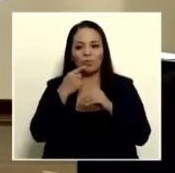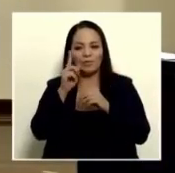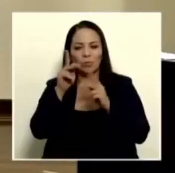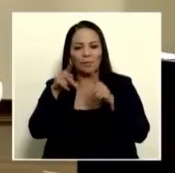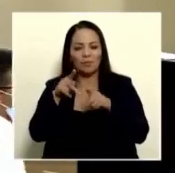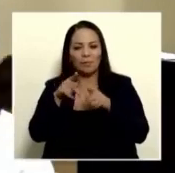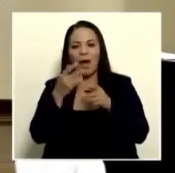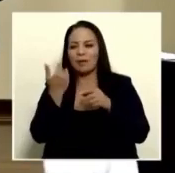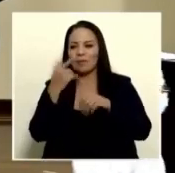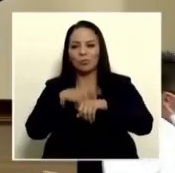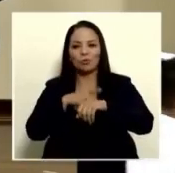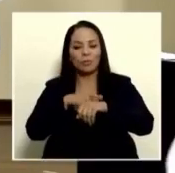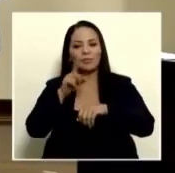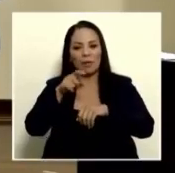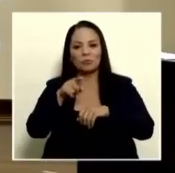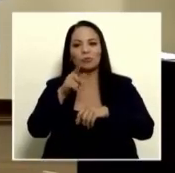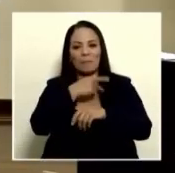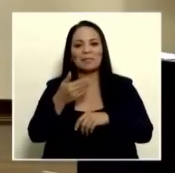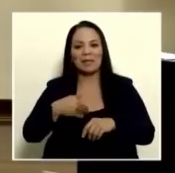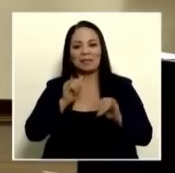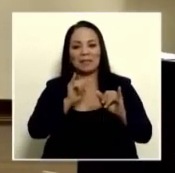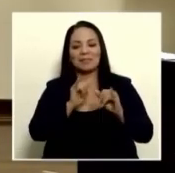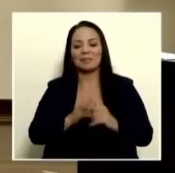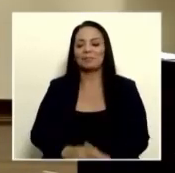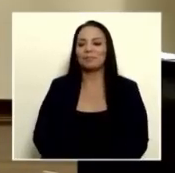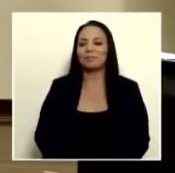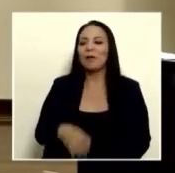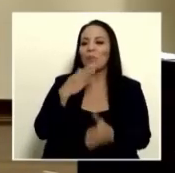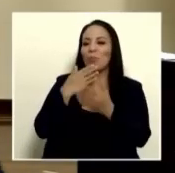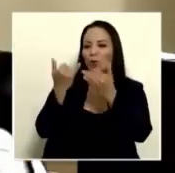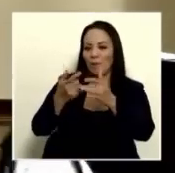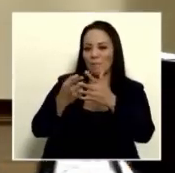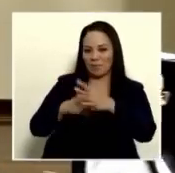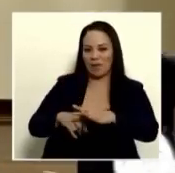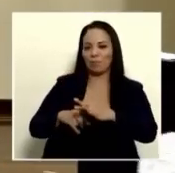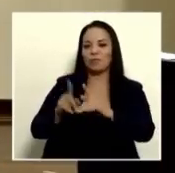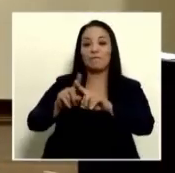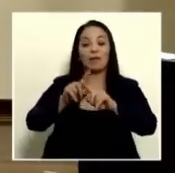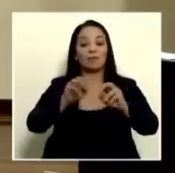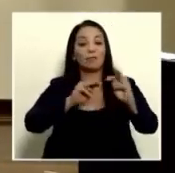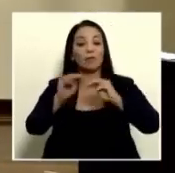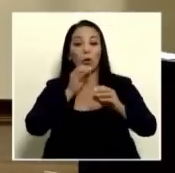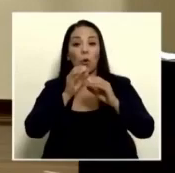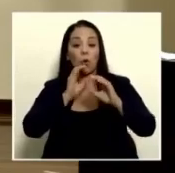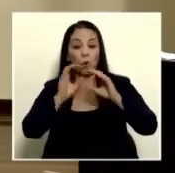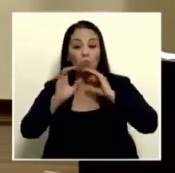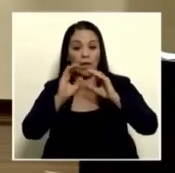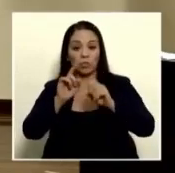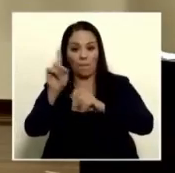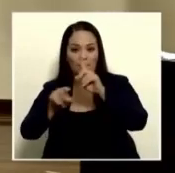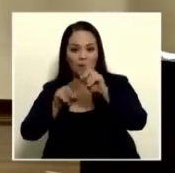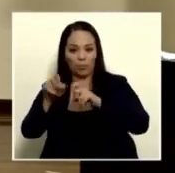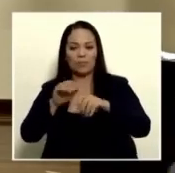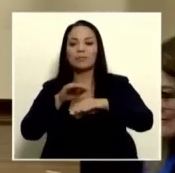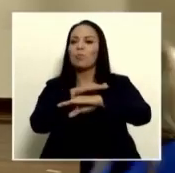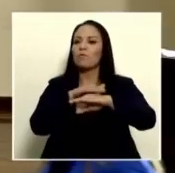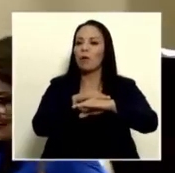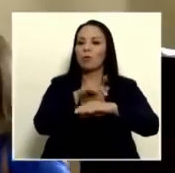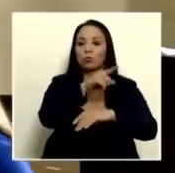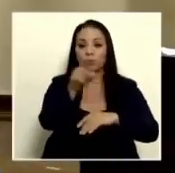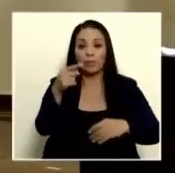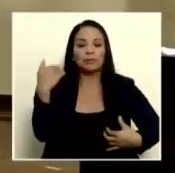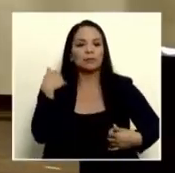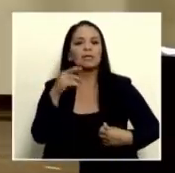en este momento iniciamos con las consultas de los diferentes medios de comunicación por favor indicarnos a cuál